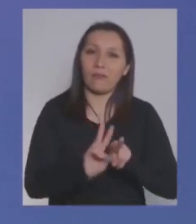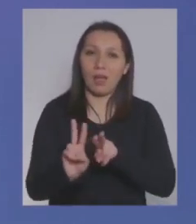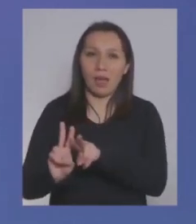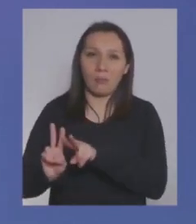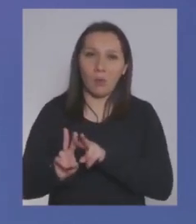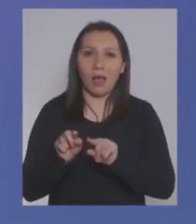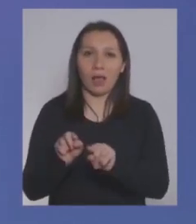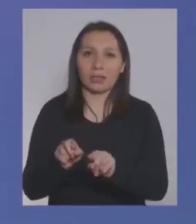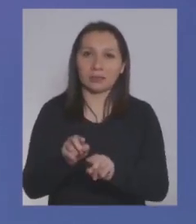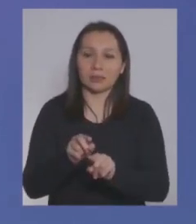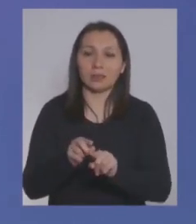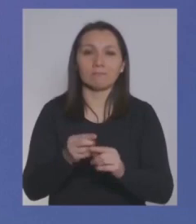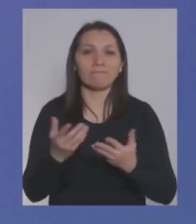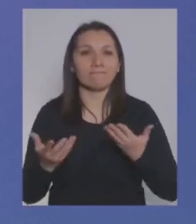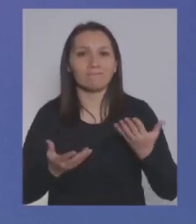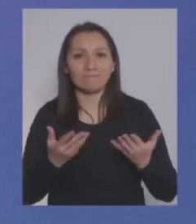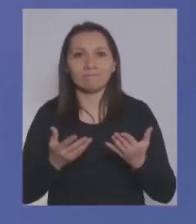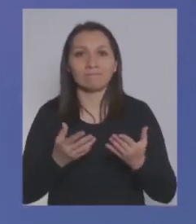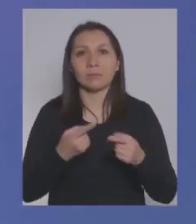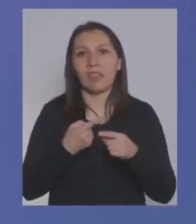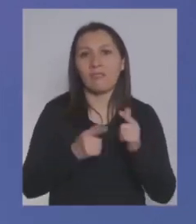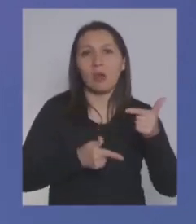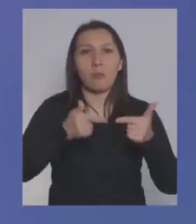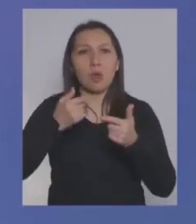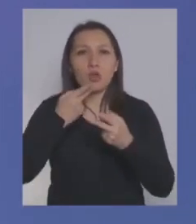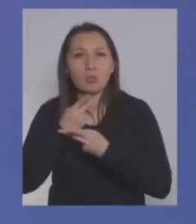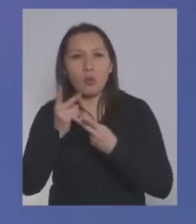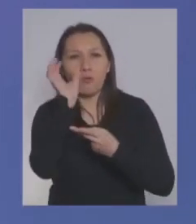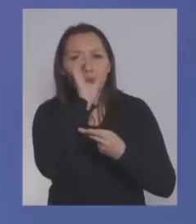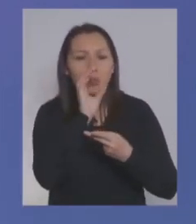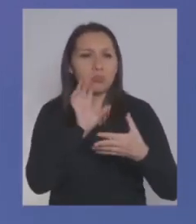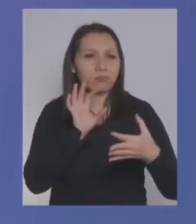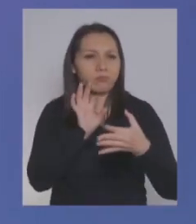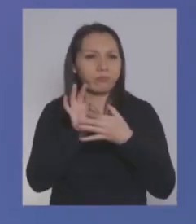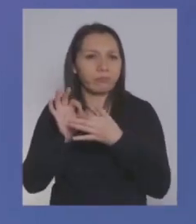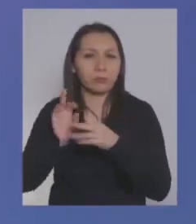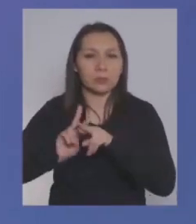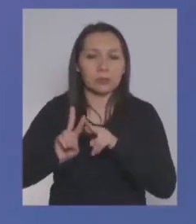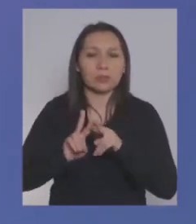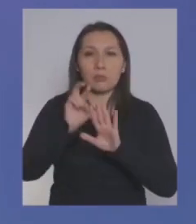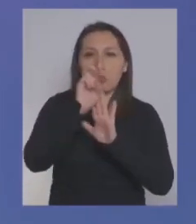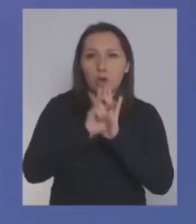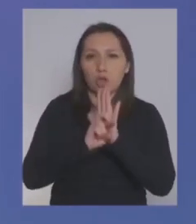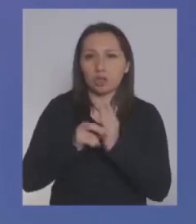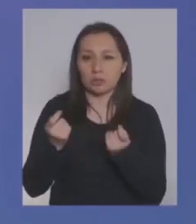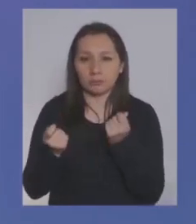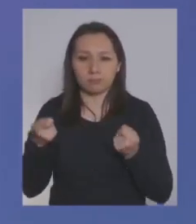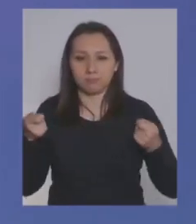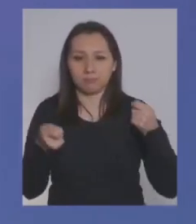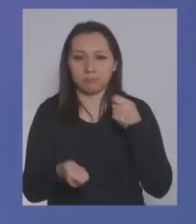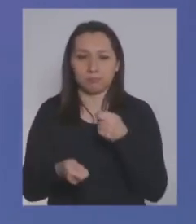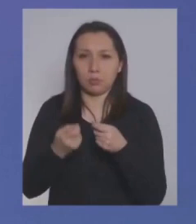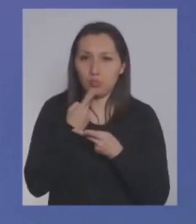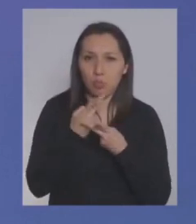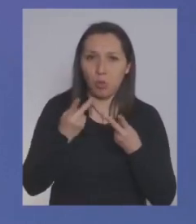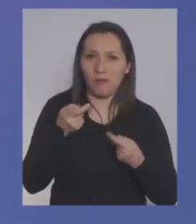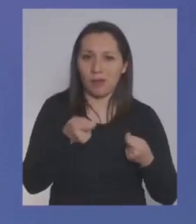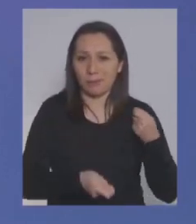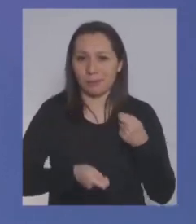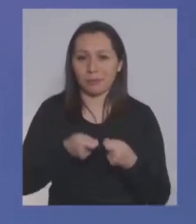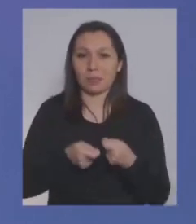recurrir a palancas de política pública vigorosa, proyectos de inversión, inversión pública,